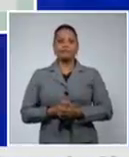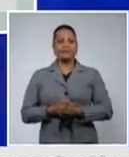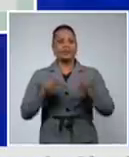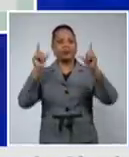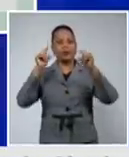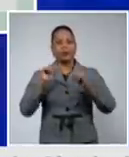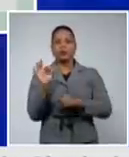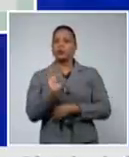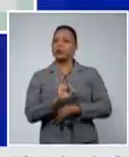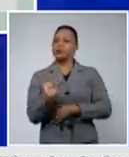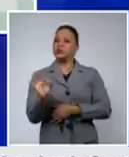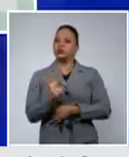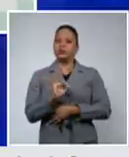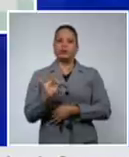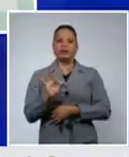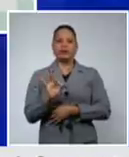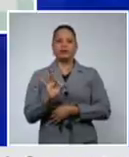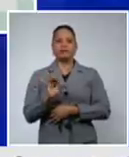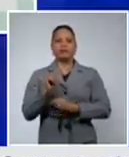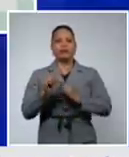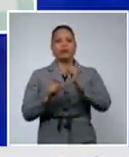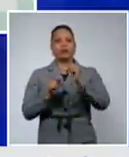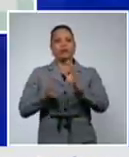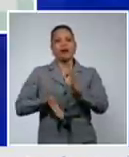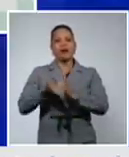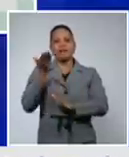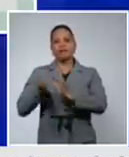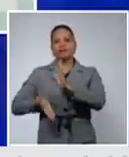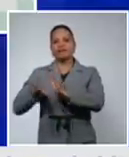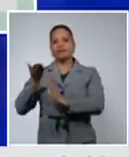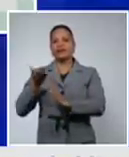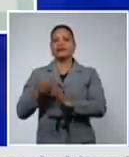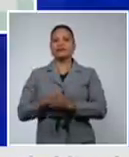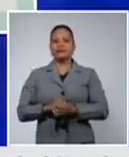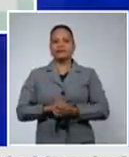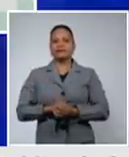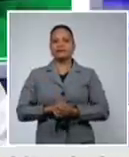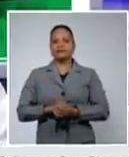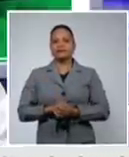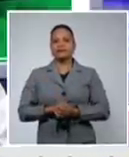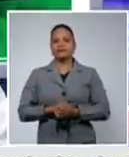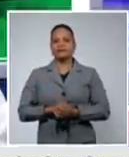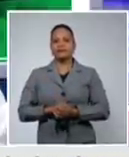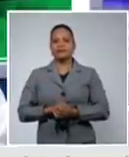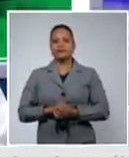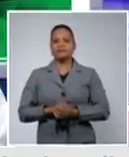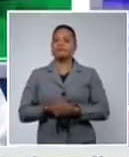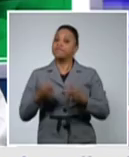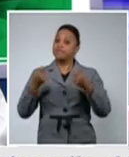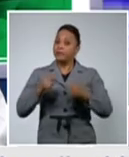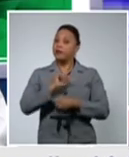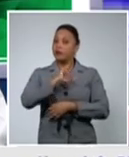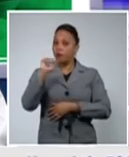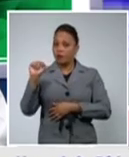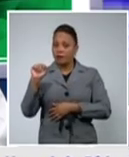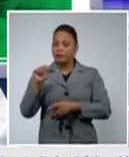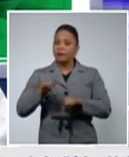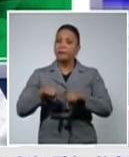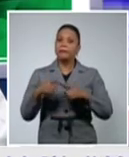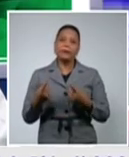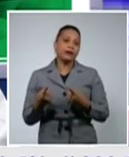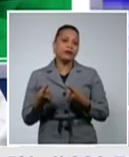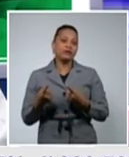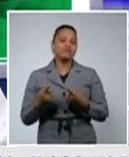una cifra importante de casos confirmados. Debe lograrse, lo que pasa es que nos está